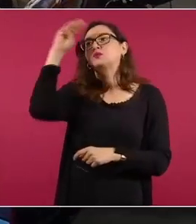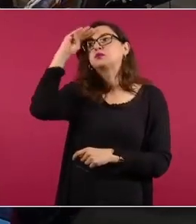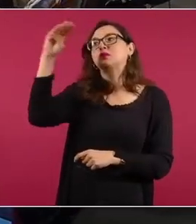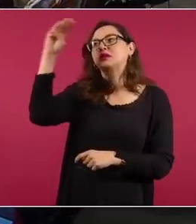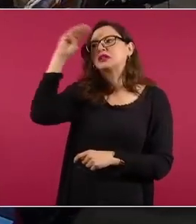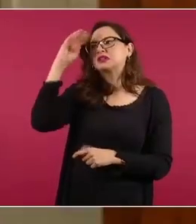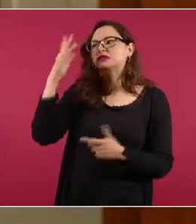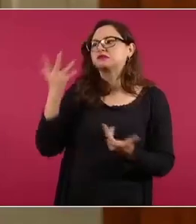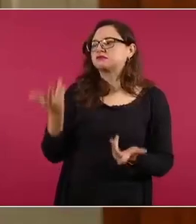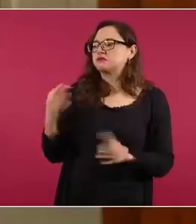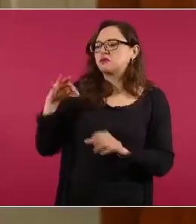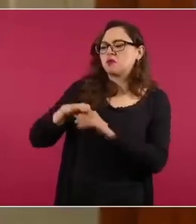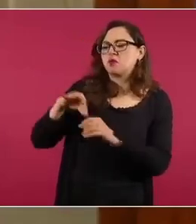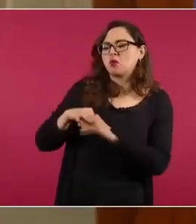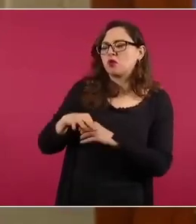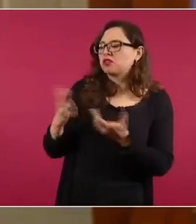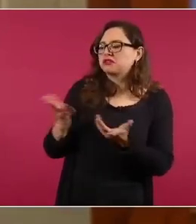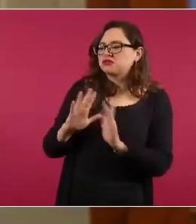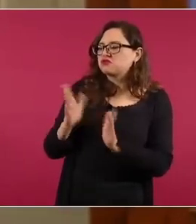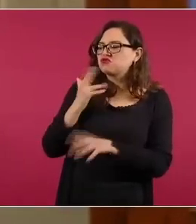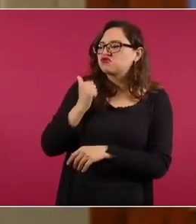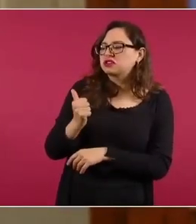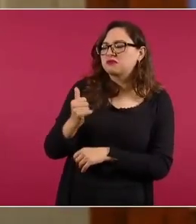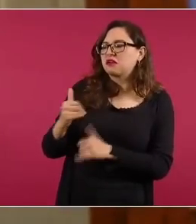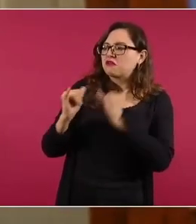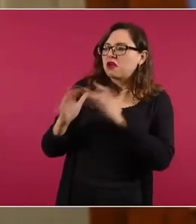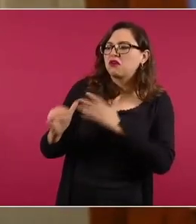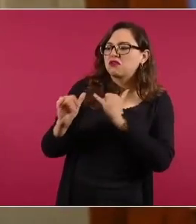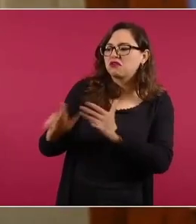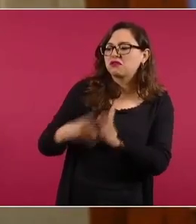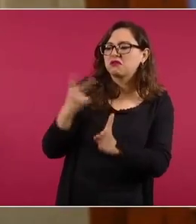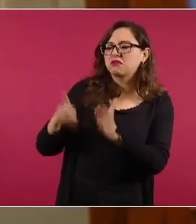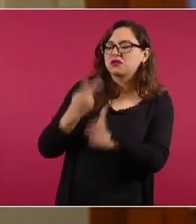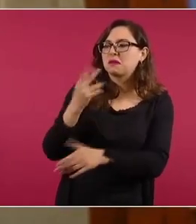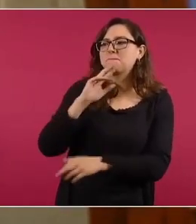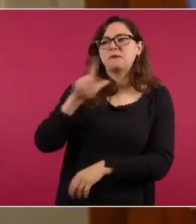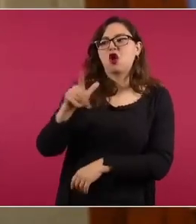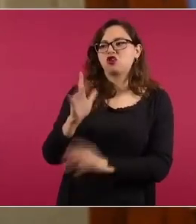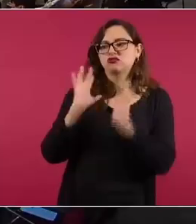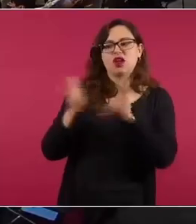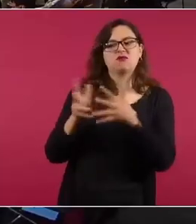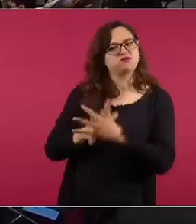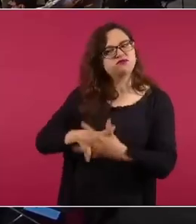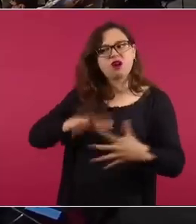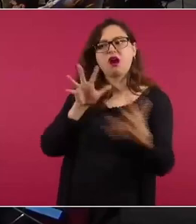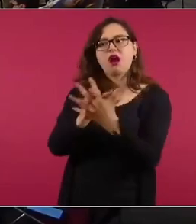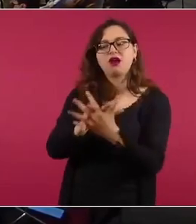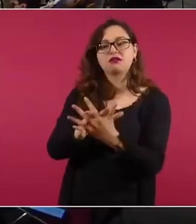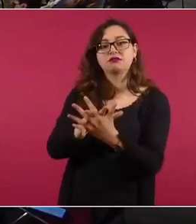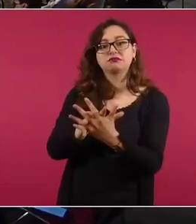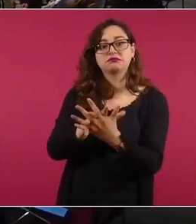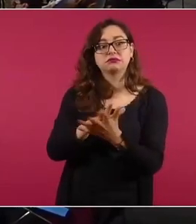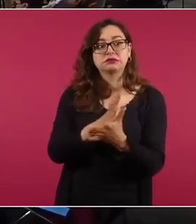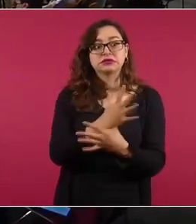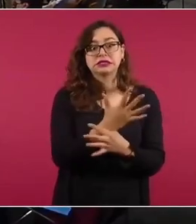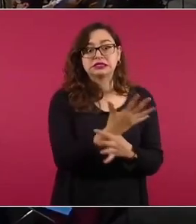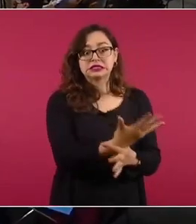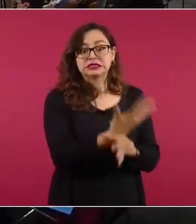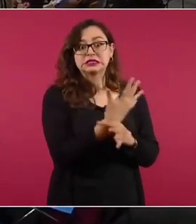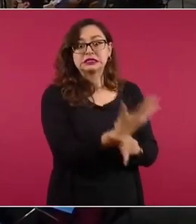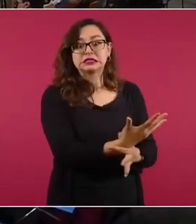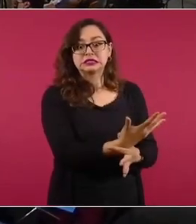explorar otras formas de luchas más eficaces es decir los dados están